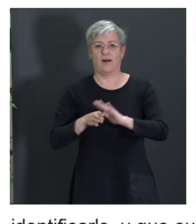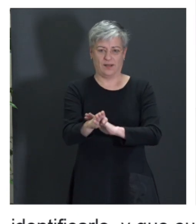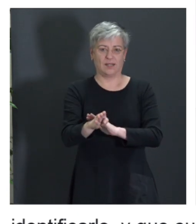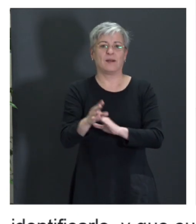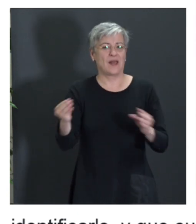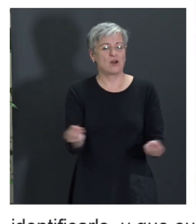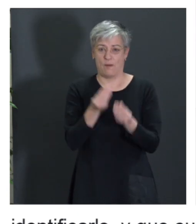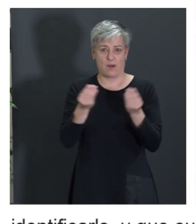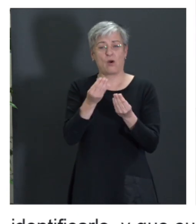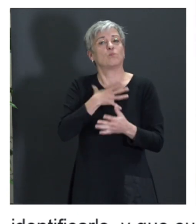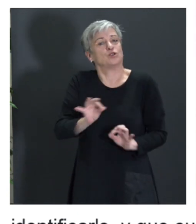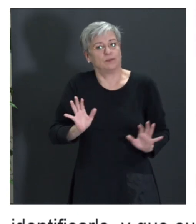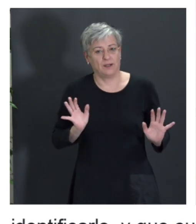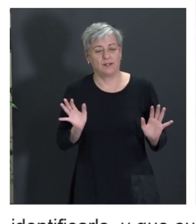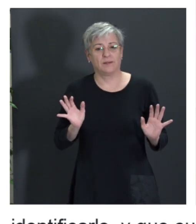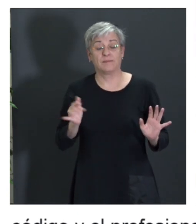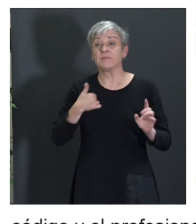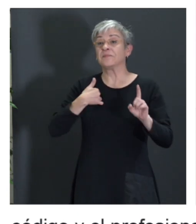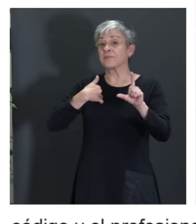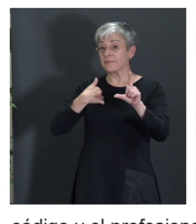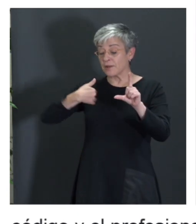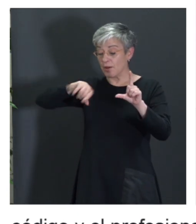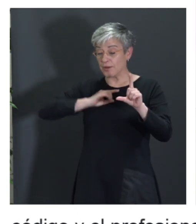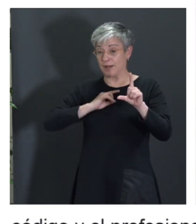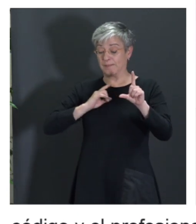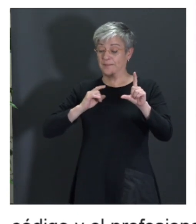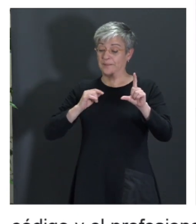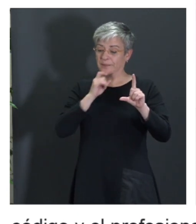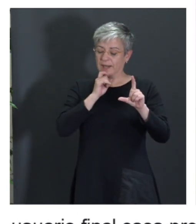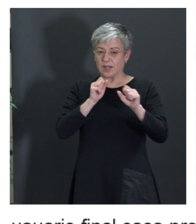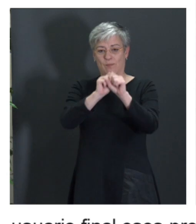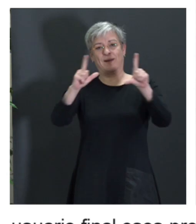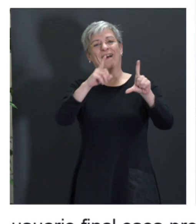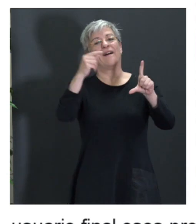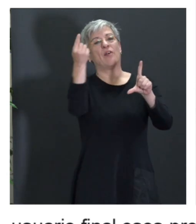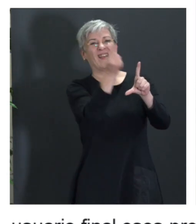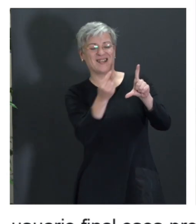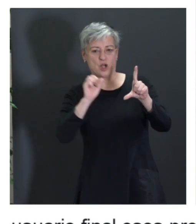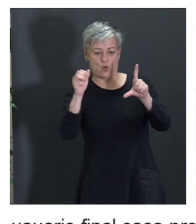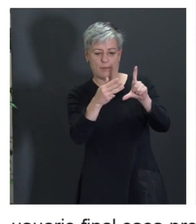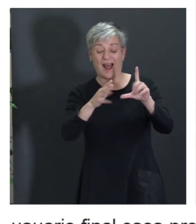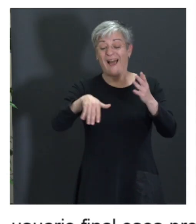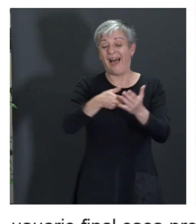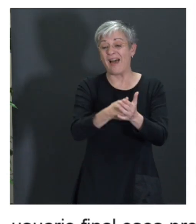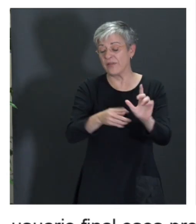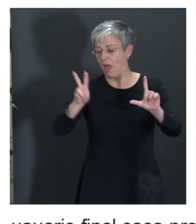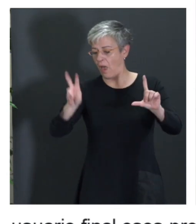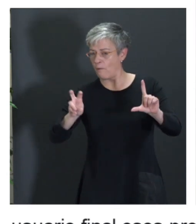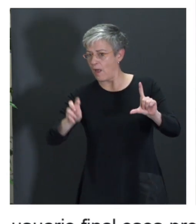accesibilidad. Con lo cual, logramos que a través de todo el proceso, desde el diseño hasta la validación final,